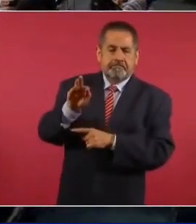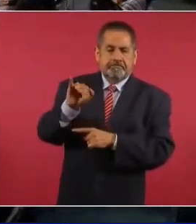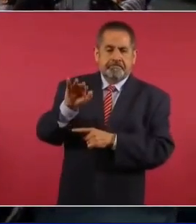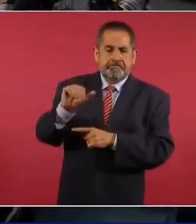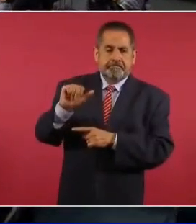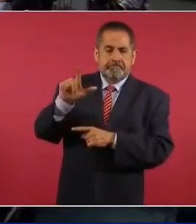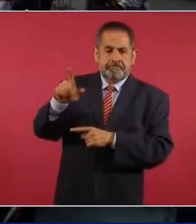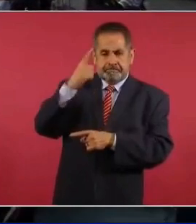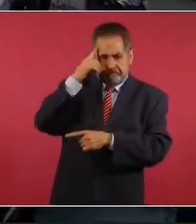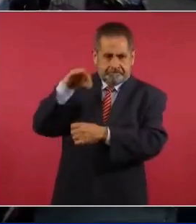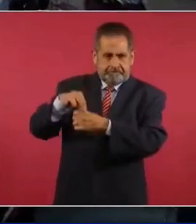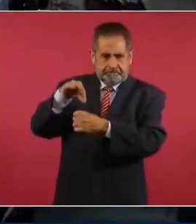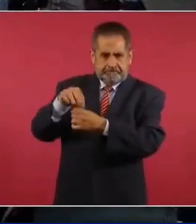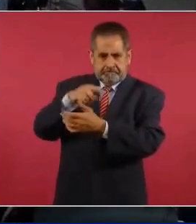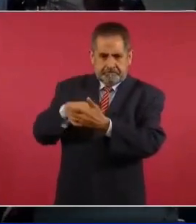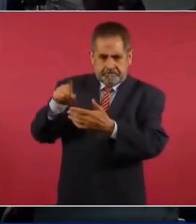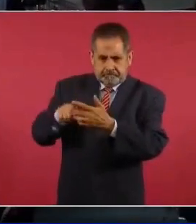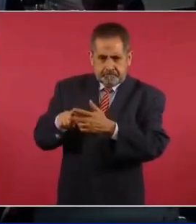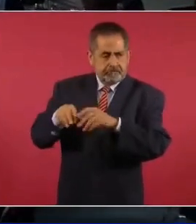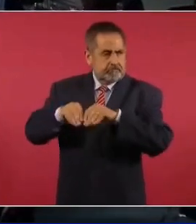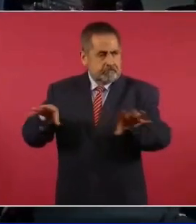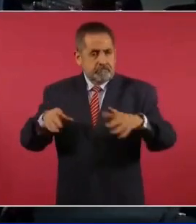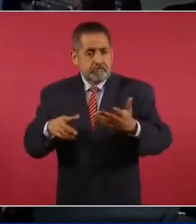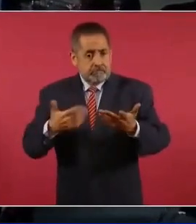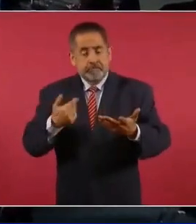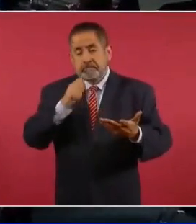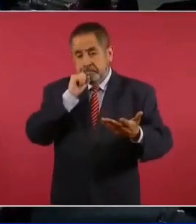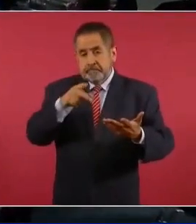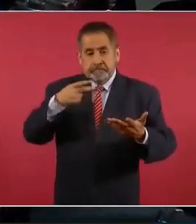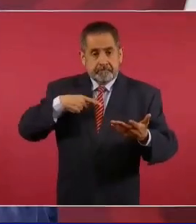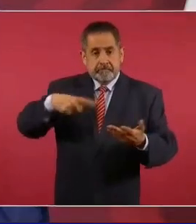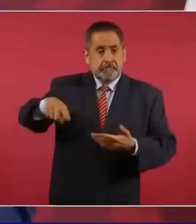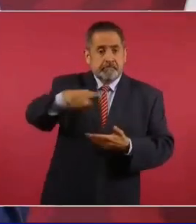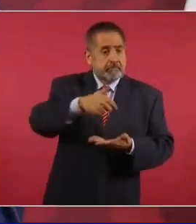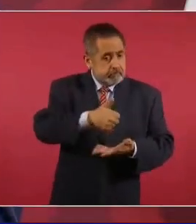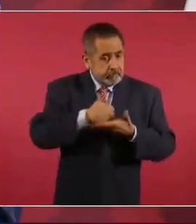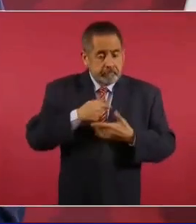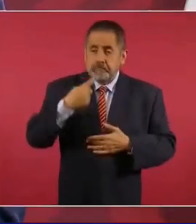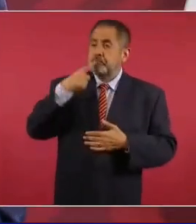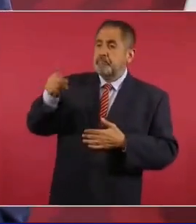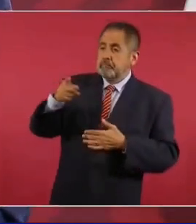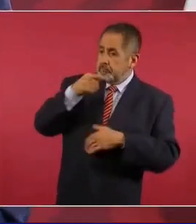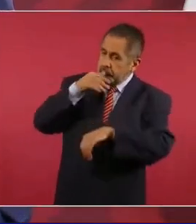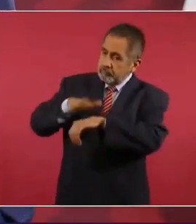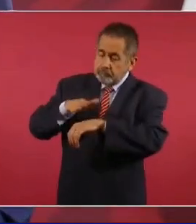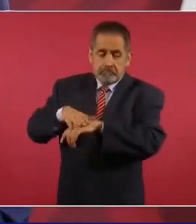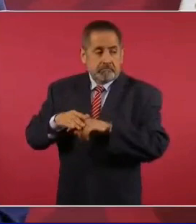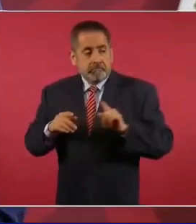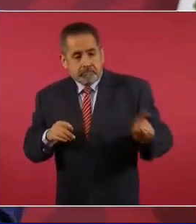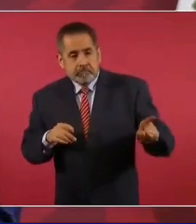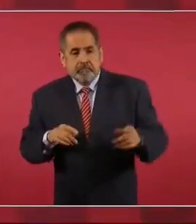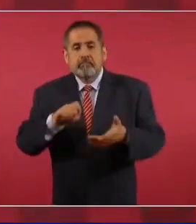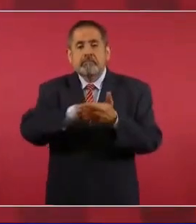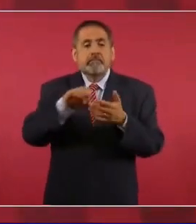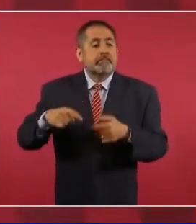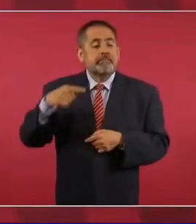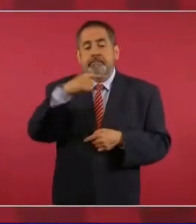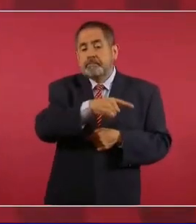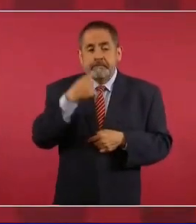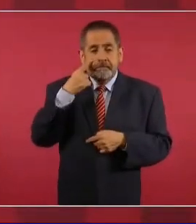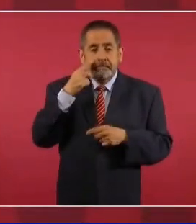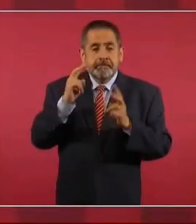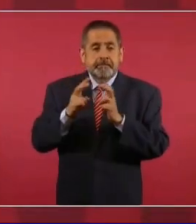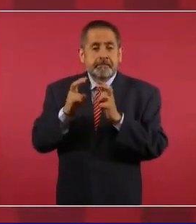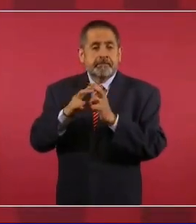y también que la gente ayude. Ayude. Y ahí está el ejemplo de Tamaulipas,